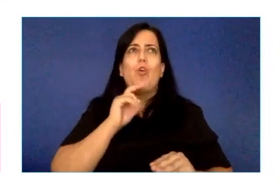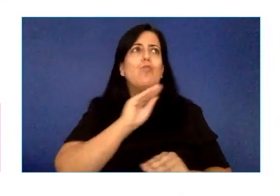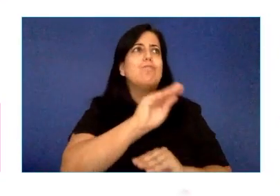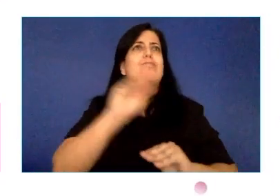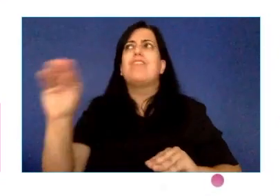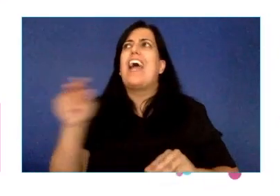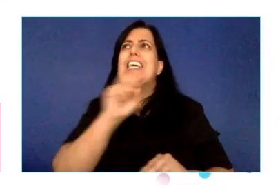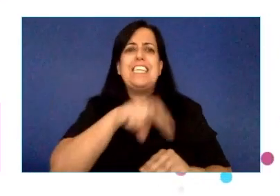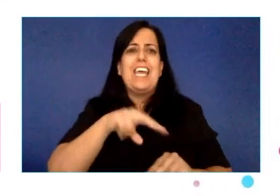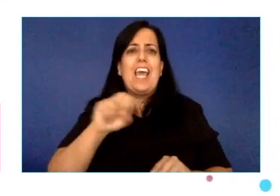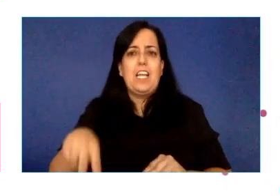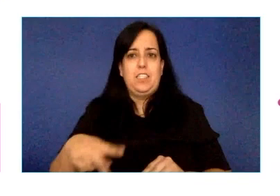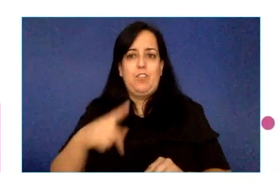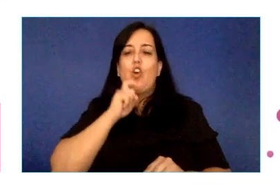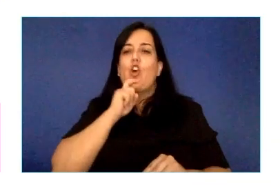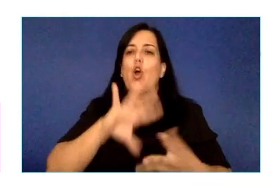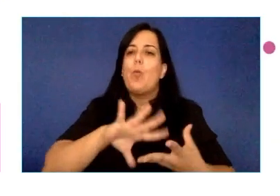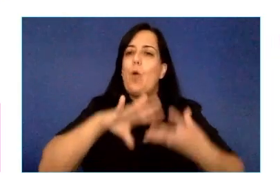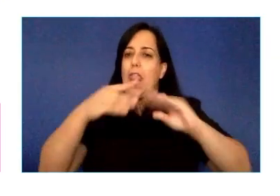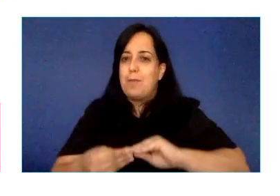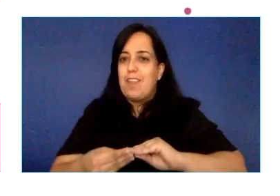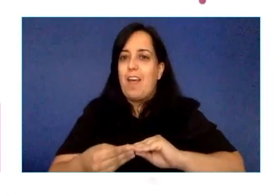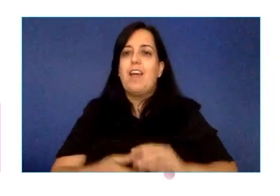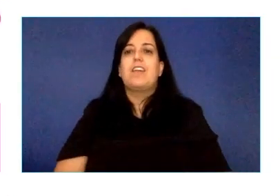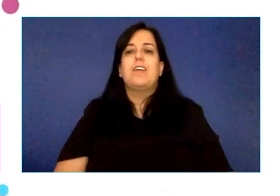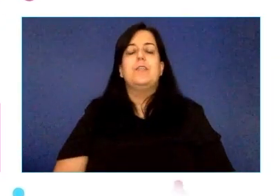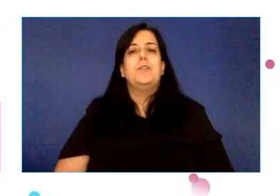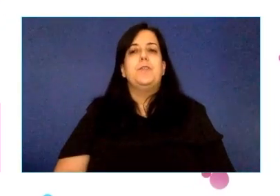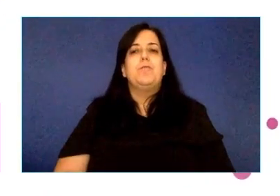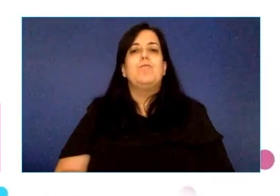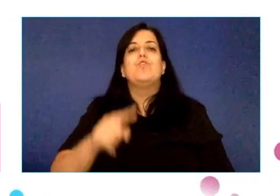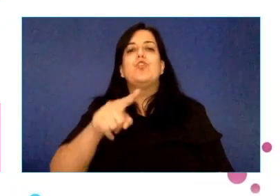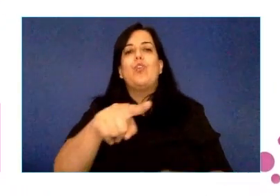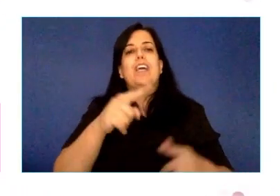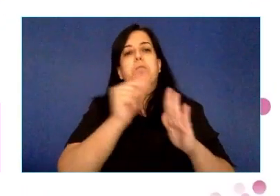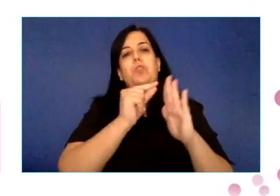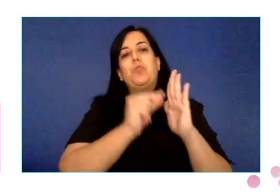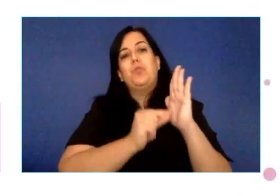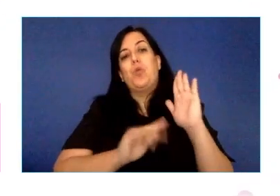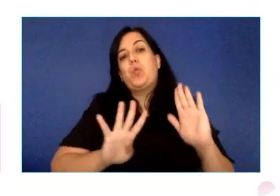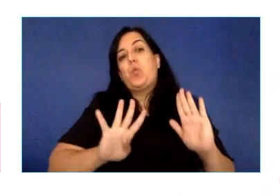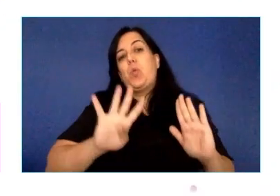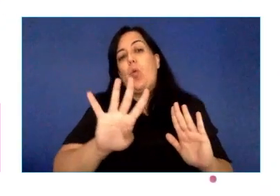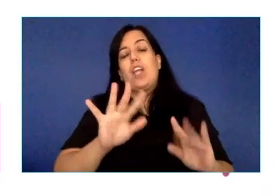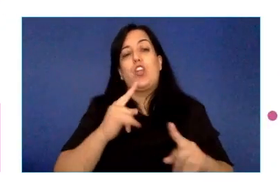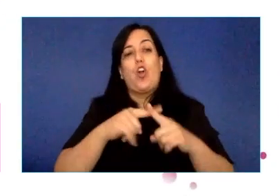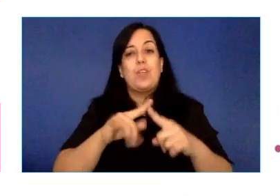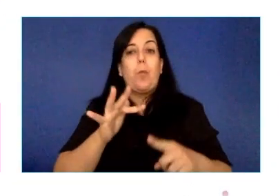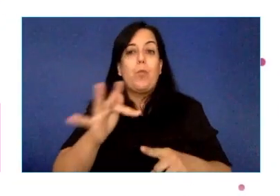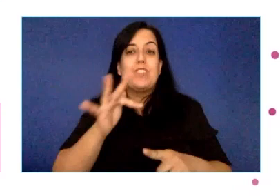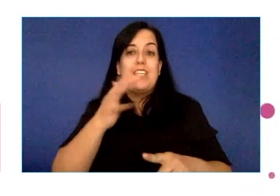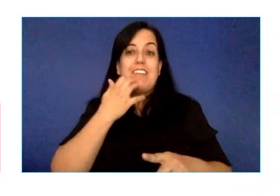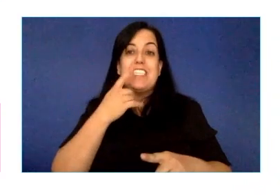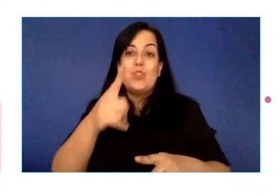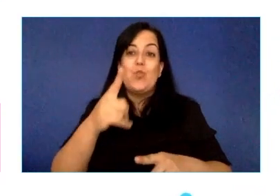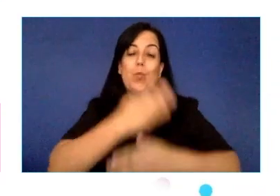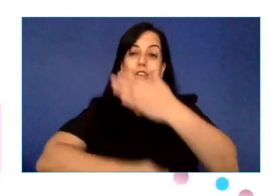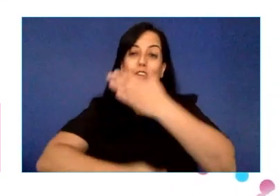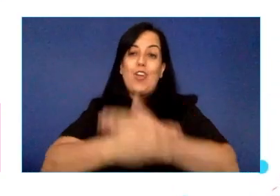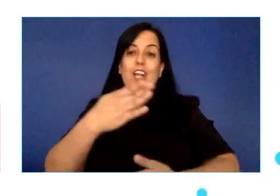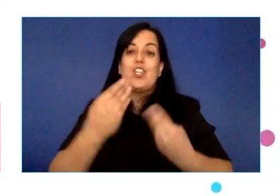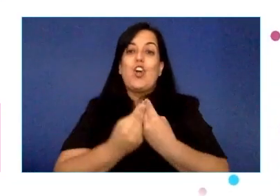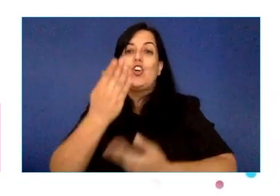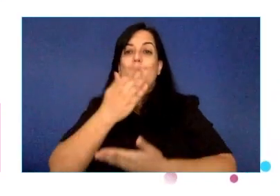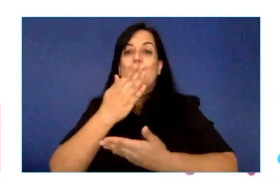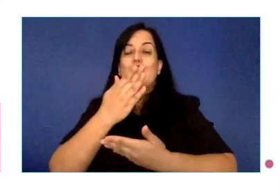esto yo aquí he reflejado solamente cuatro ventajas de incorporar a personas con discapacidad en la empresa